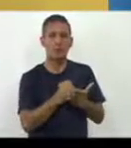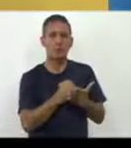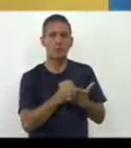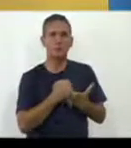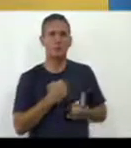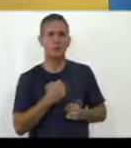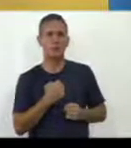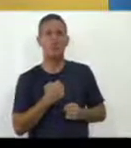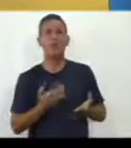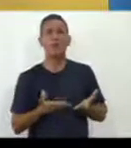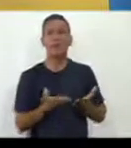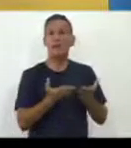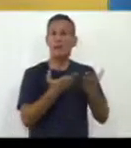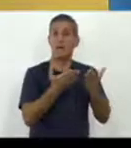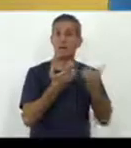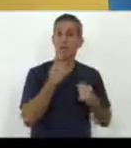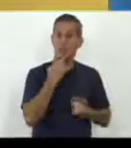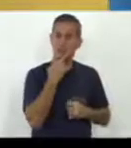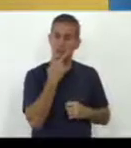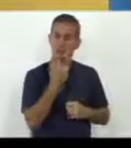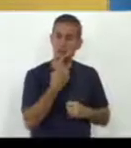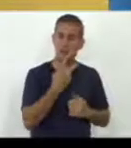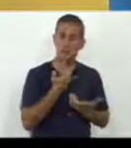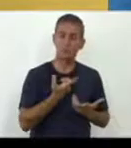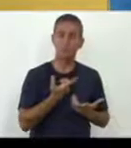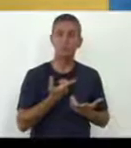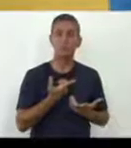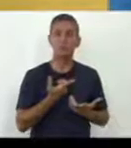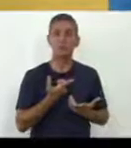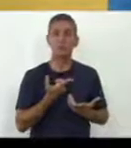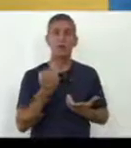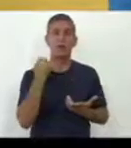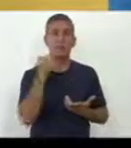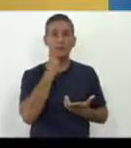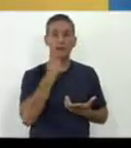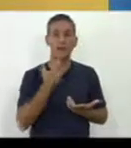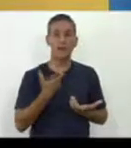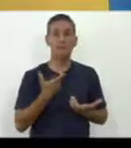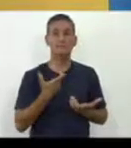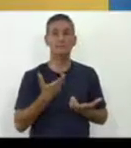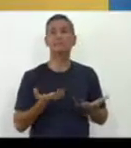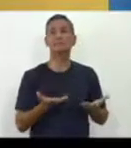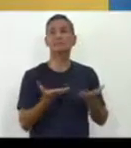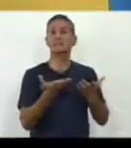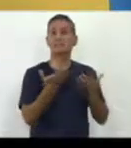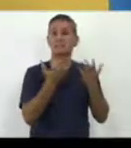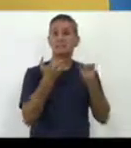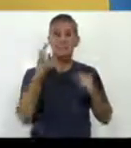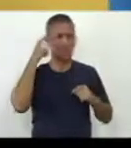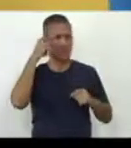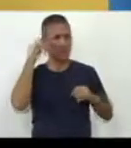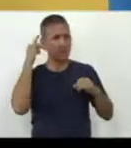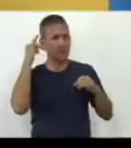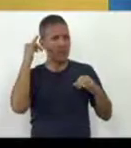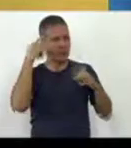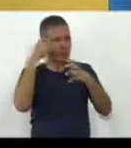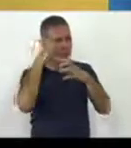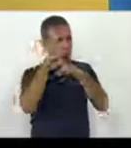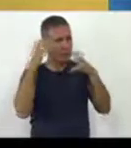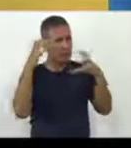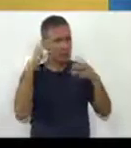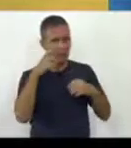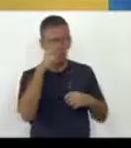contribuyendo no solamente al desarrollo de la percepción sino también al desarrollo de la